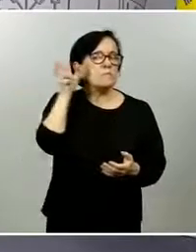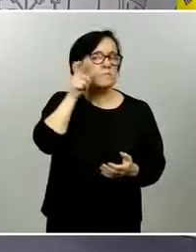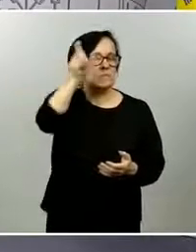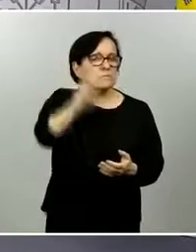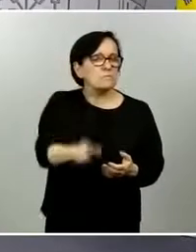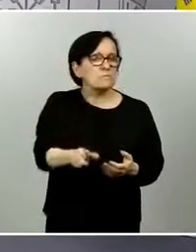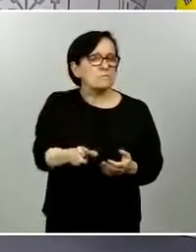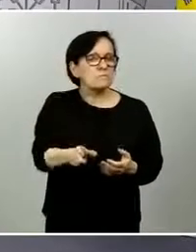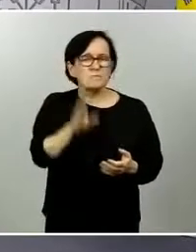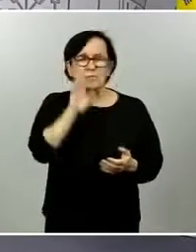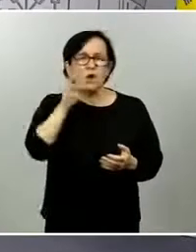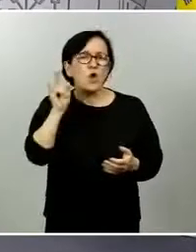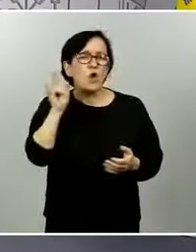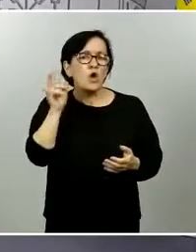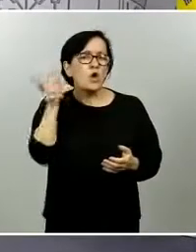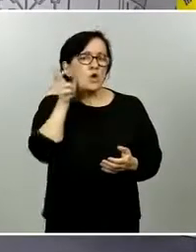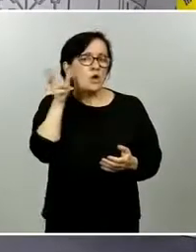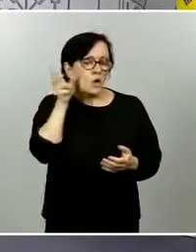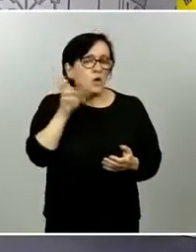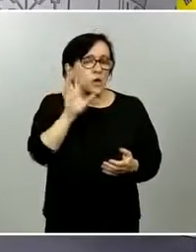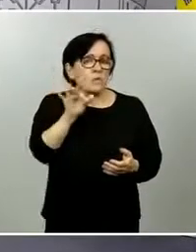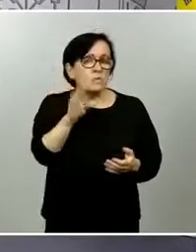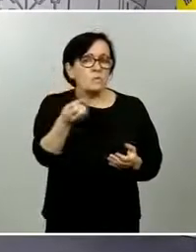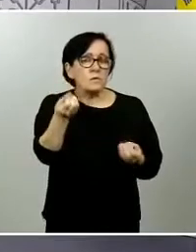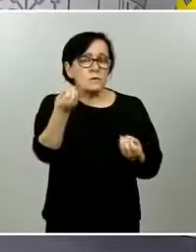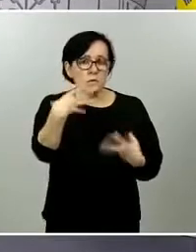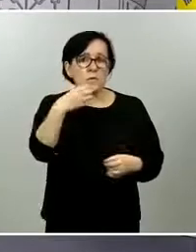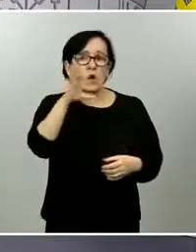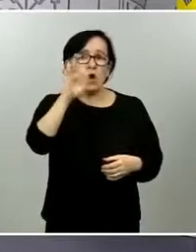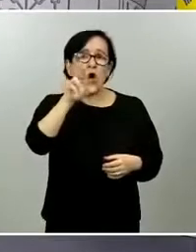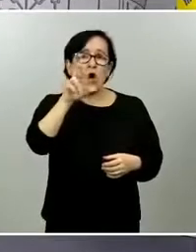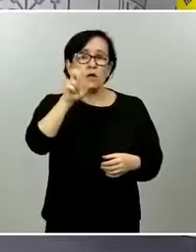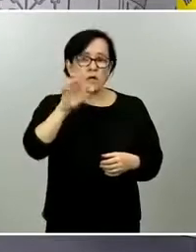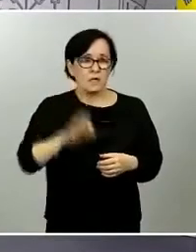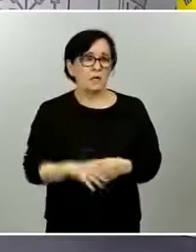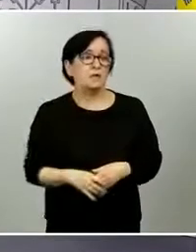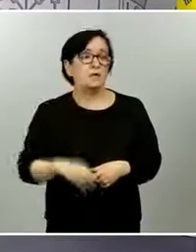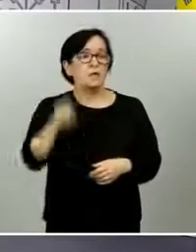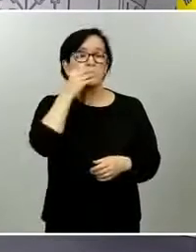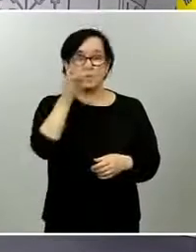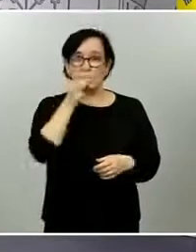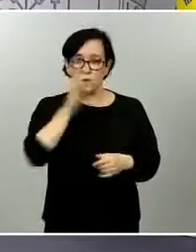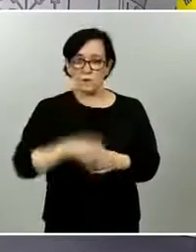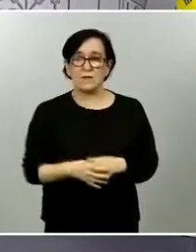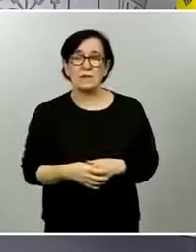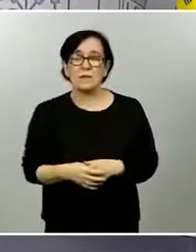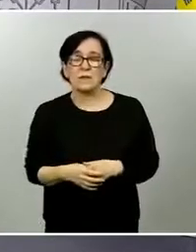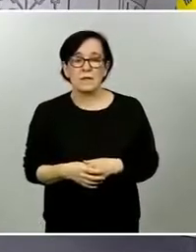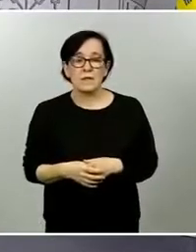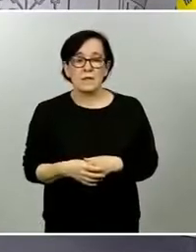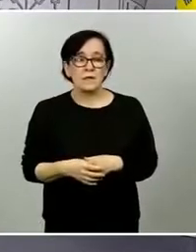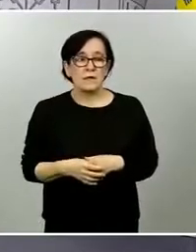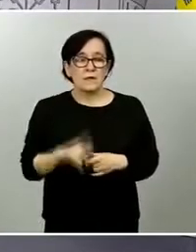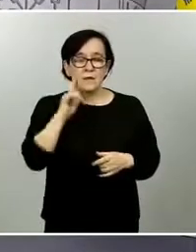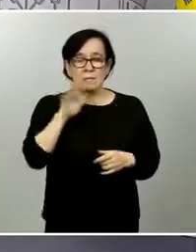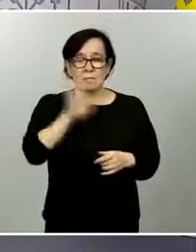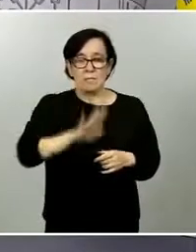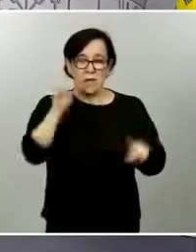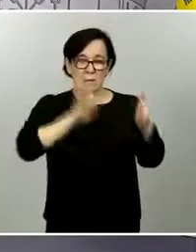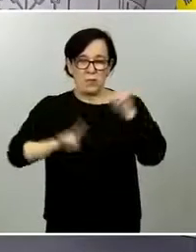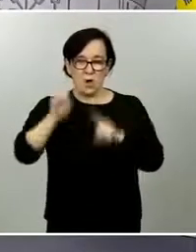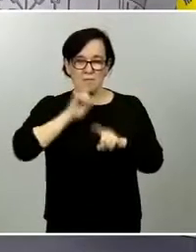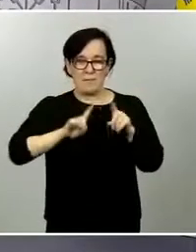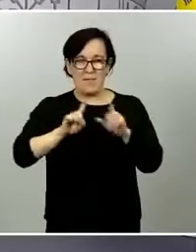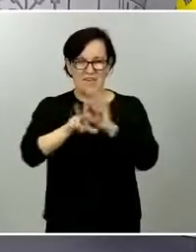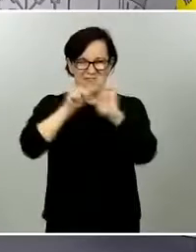dejábamos pendiente una comunicación con el correo hay alguna dificultad en la imagen pero sí creo que podemos escuchar a su interlocutor a través del